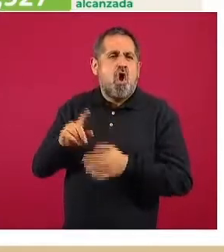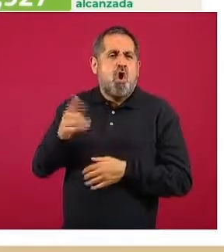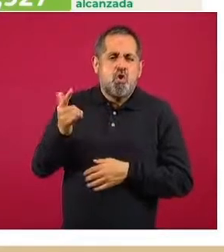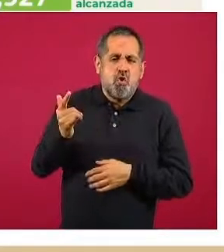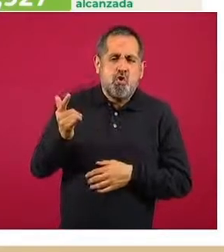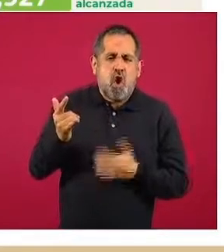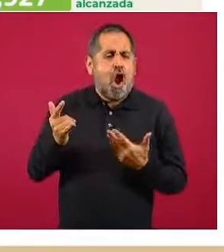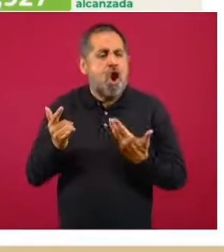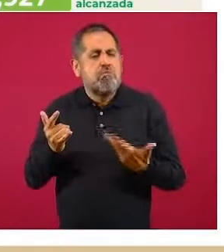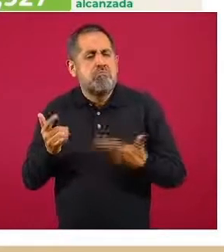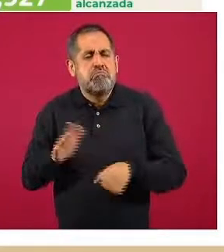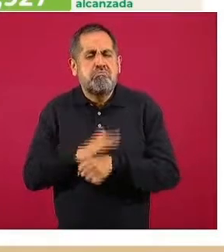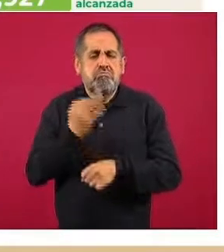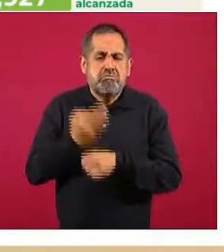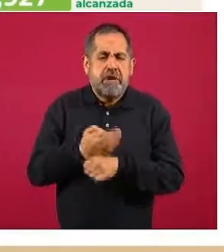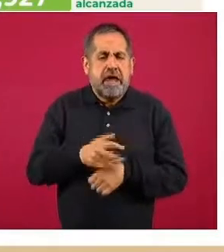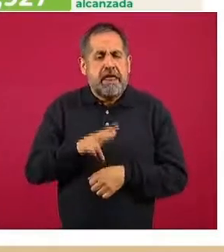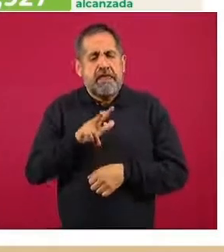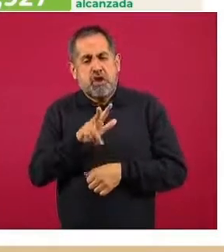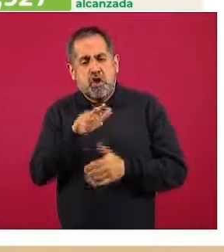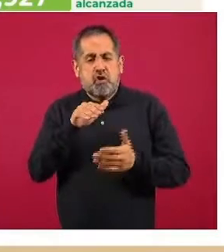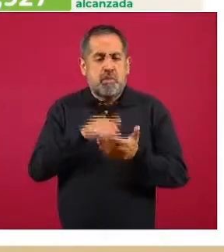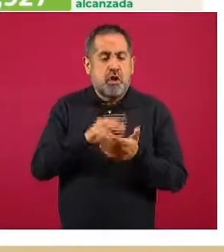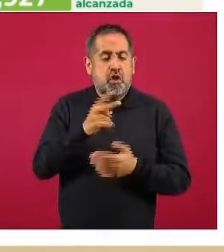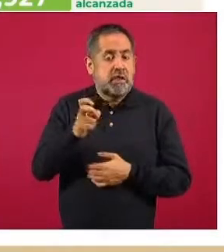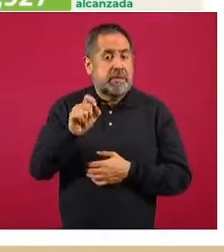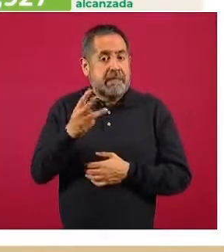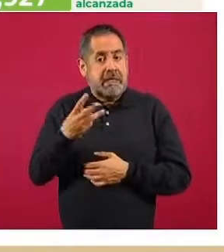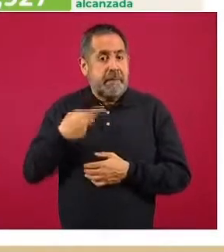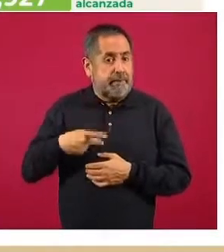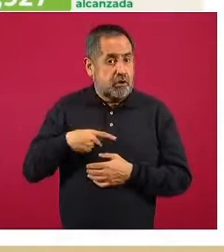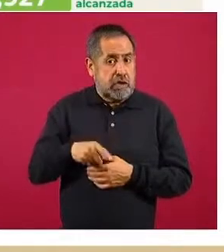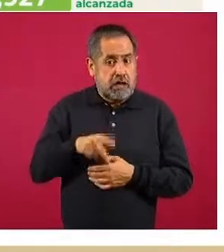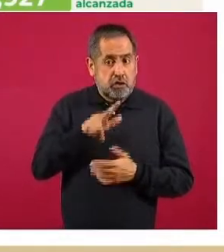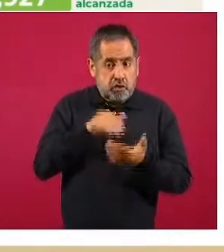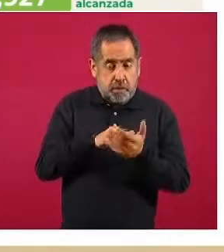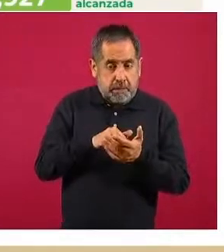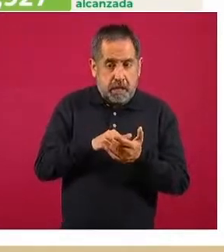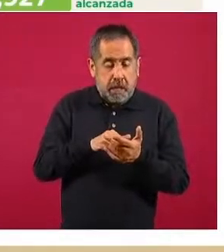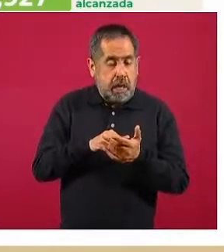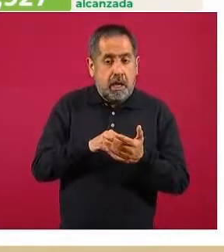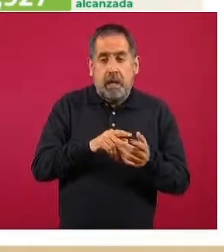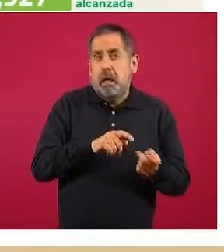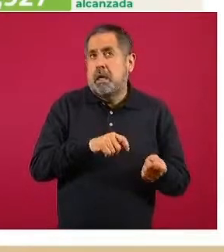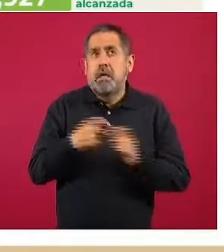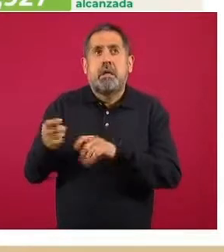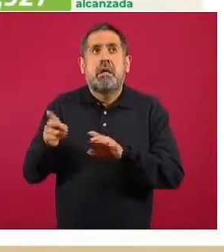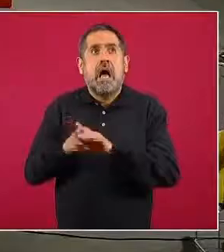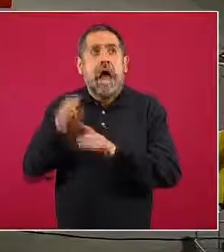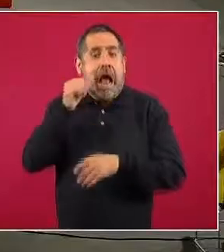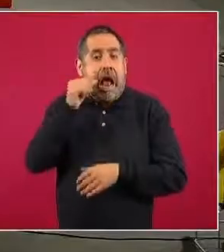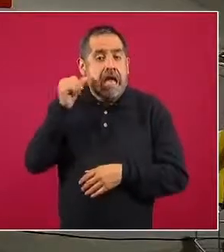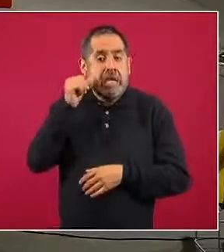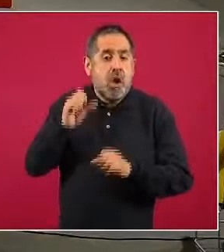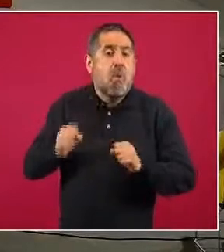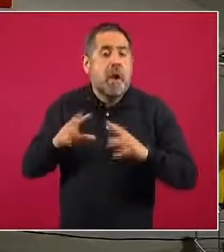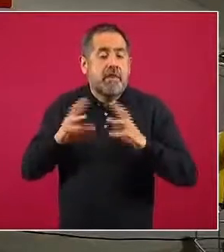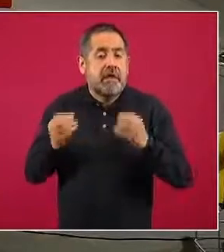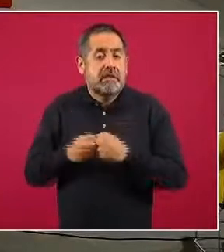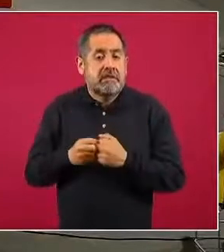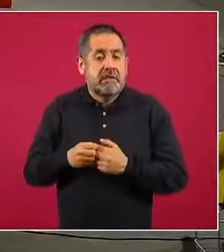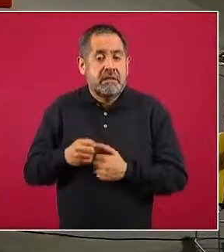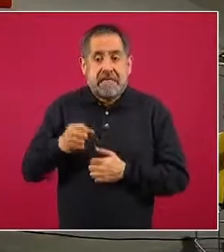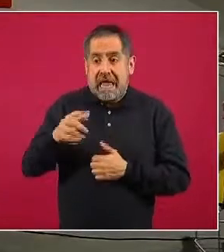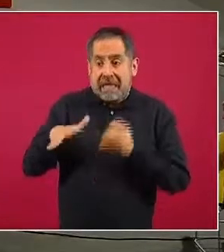julio, estas 18 mil 223 personas hospitalizadas, para el corte del día de ayer 13